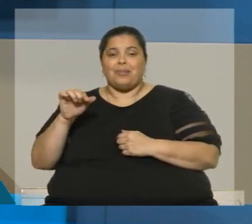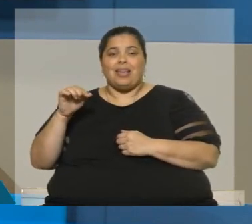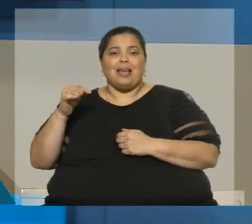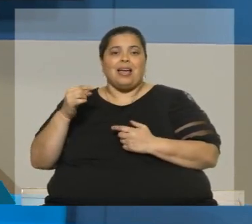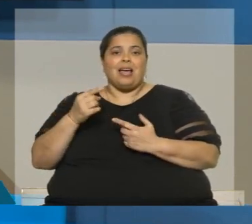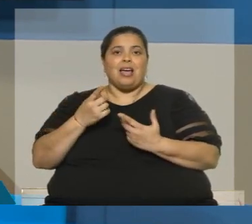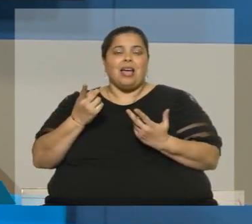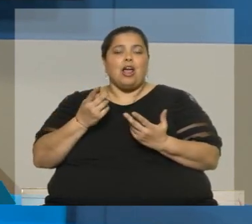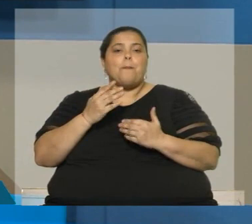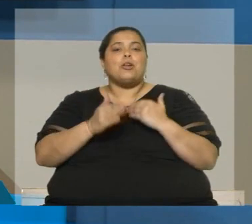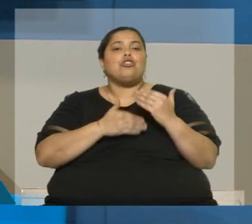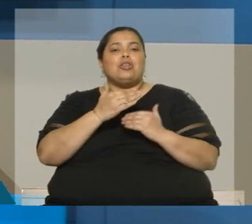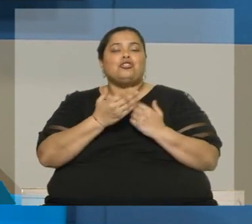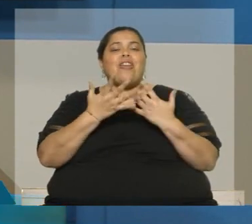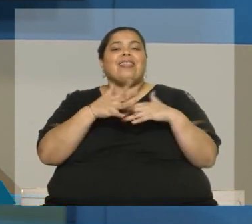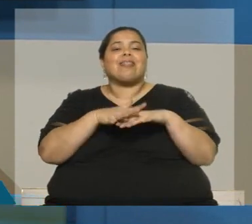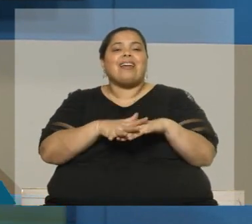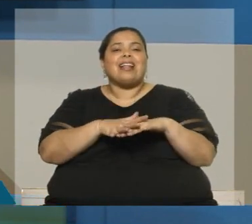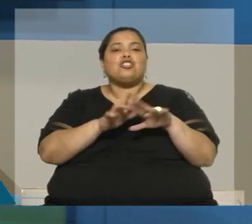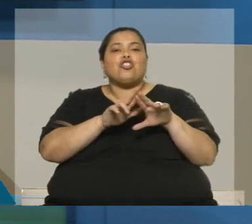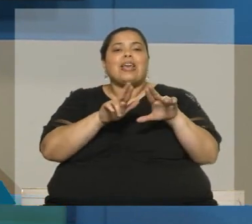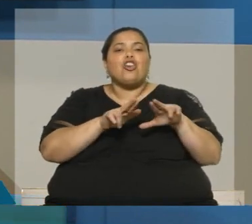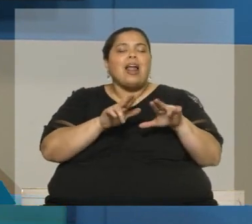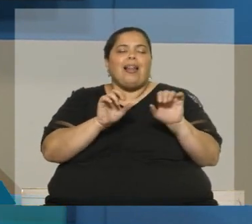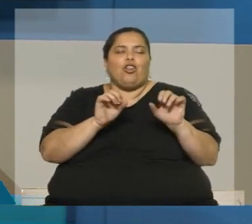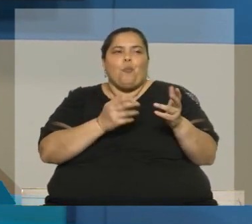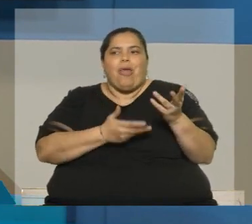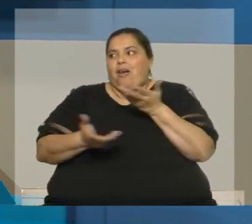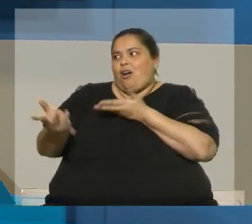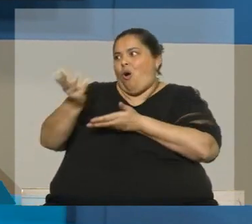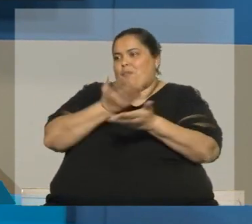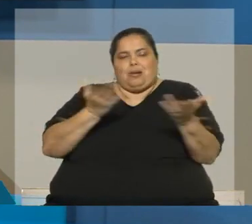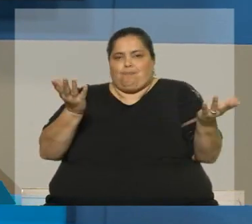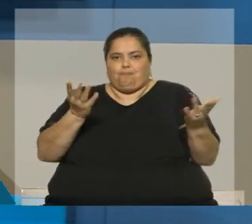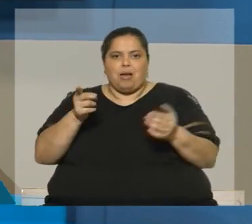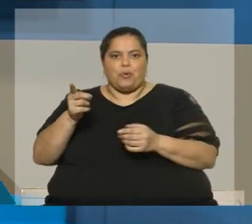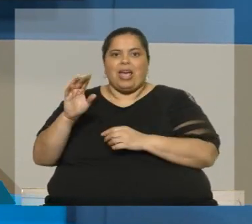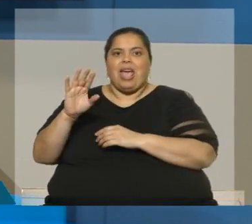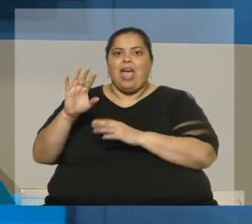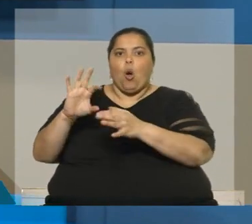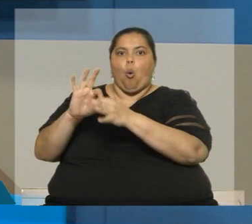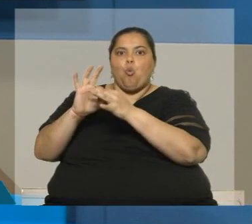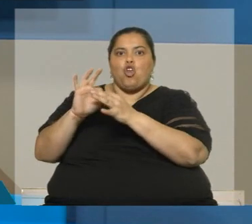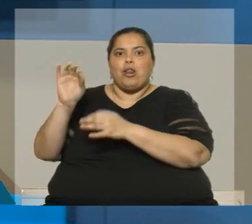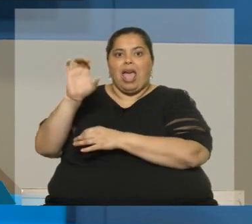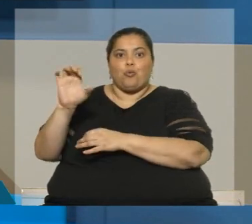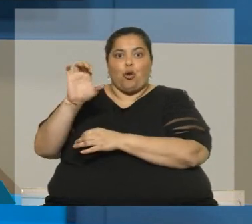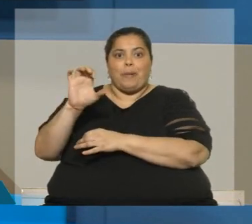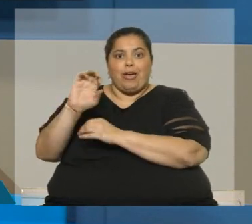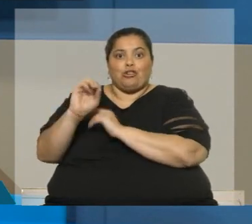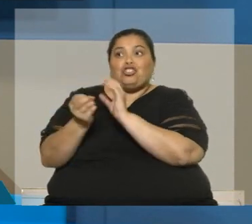pueden compartir. Es decir, los motivos por los cuales la Unión Europea se crea, que fíjate que es evitar que los europeos se maten,